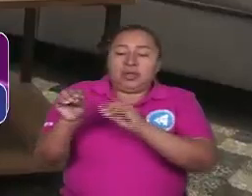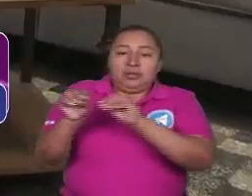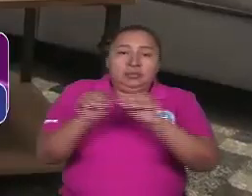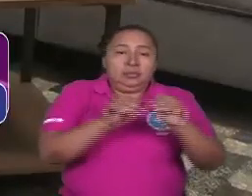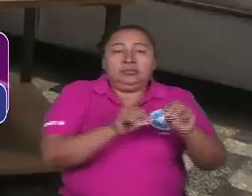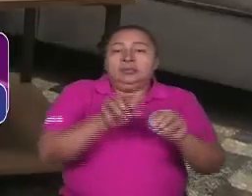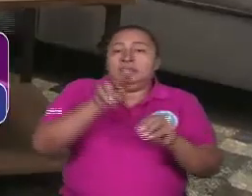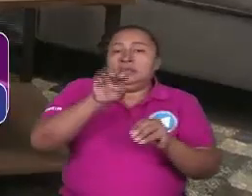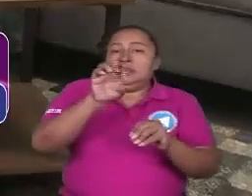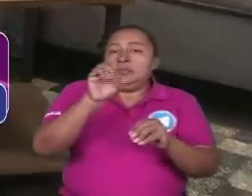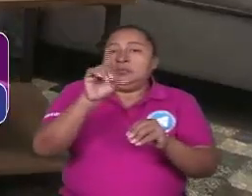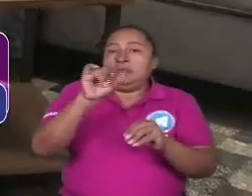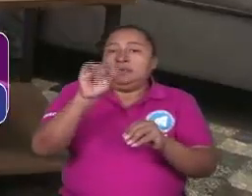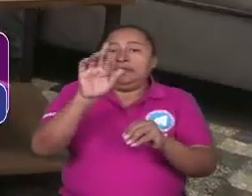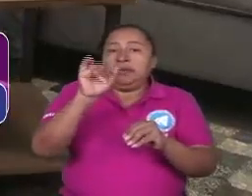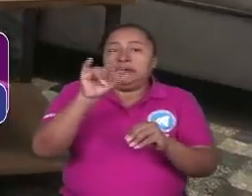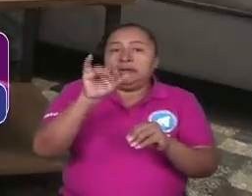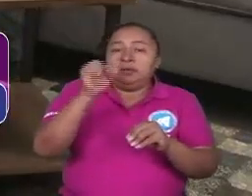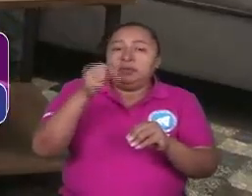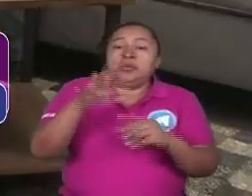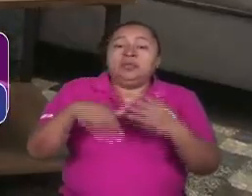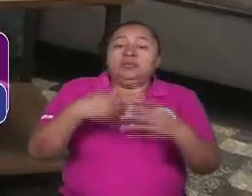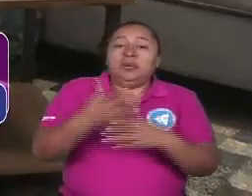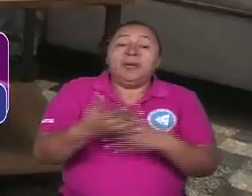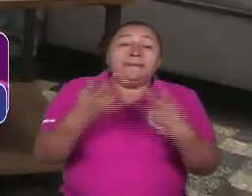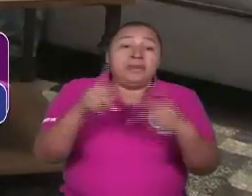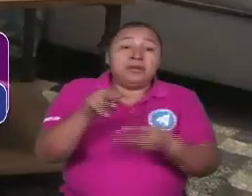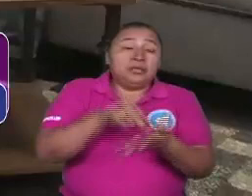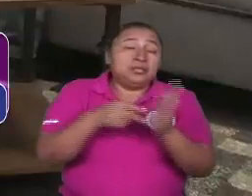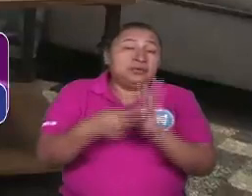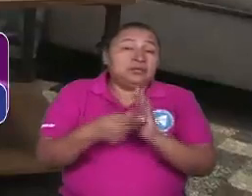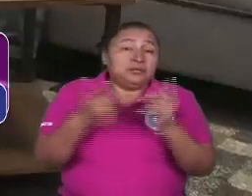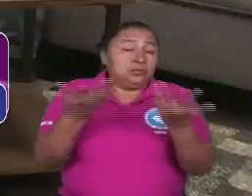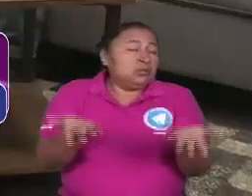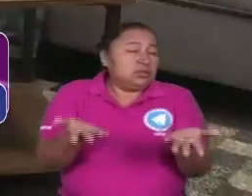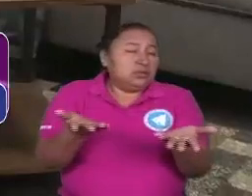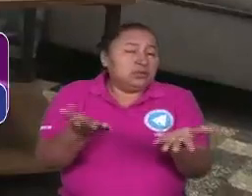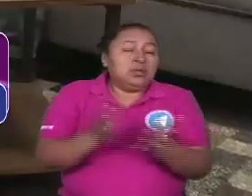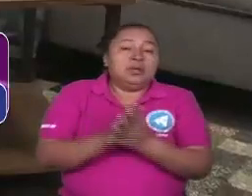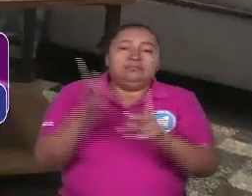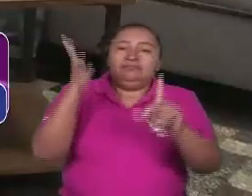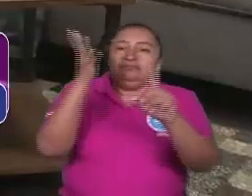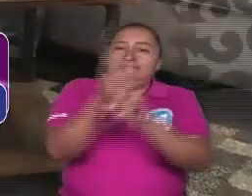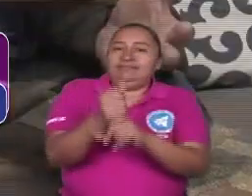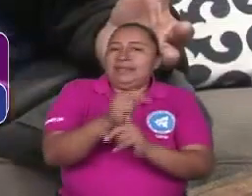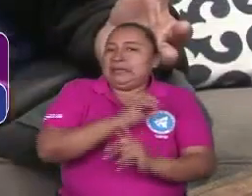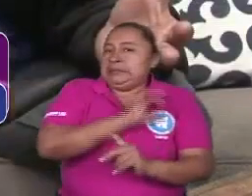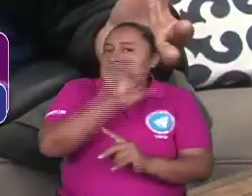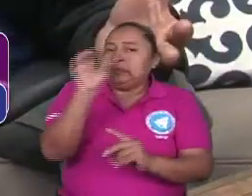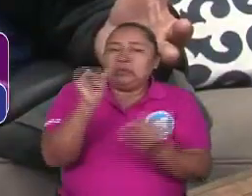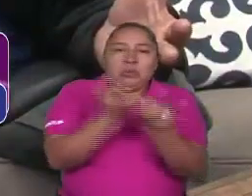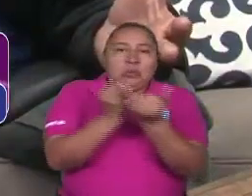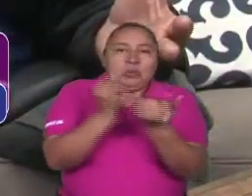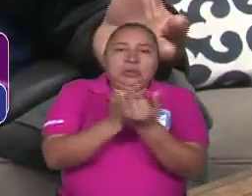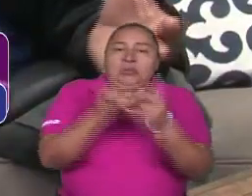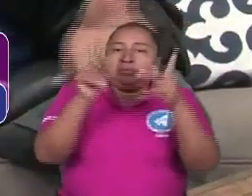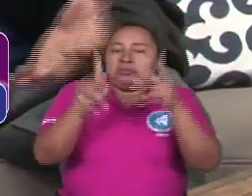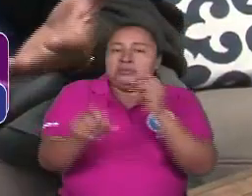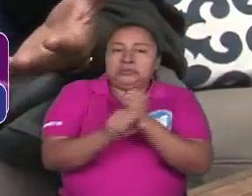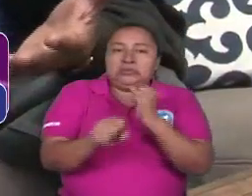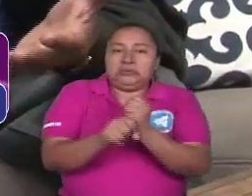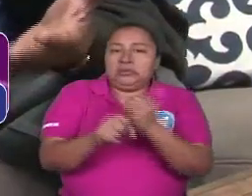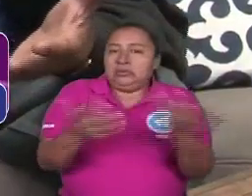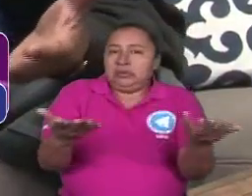neoliberalismo después, pero cuando me decís vos, ¿qué significación tuvo esto?, la conquista del cielo, era la conquista del cielo para los trabajadores,